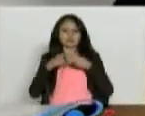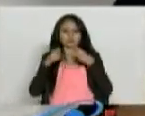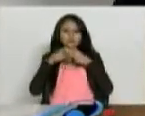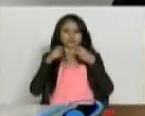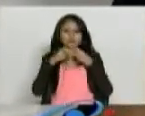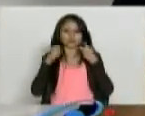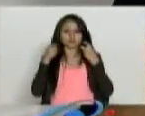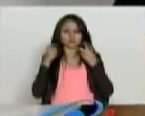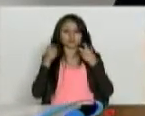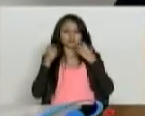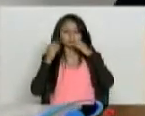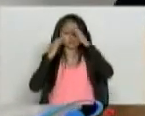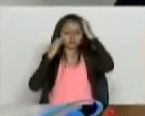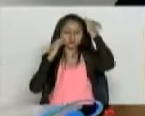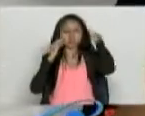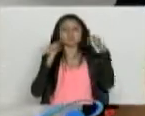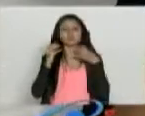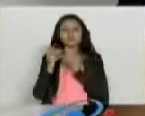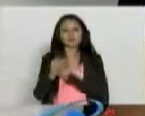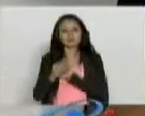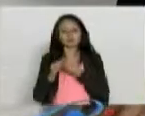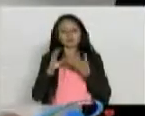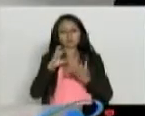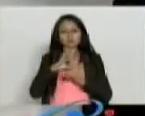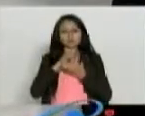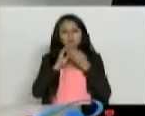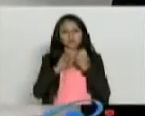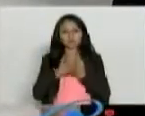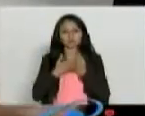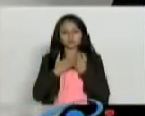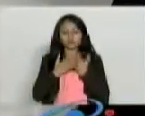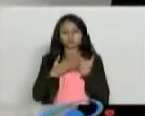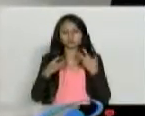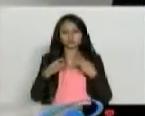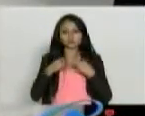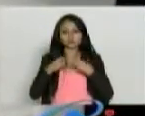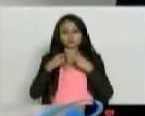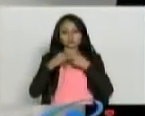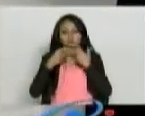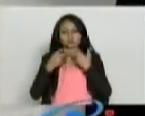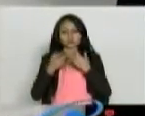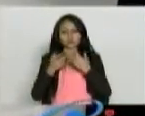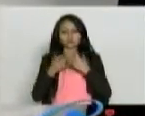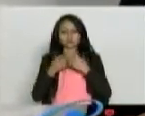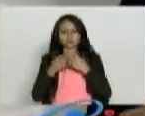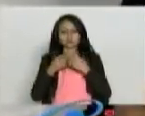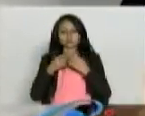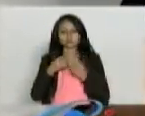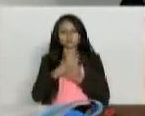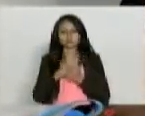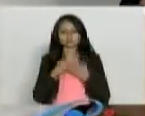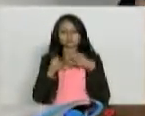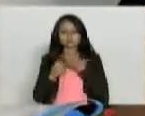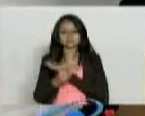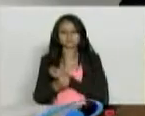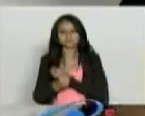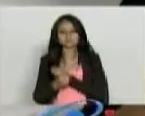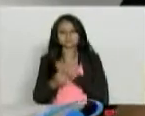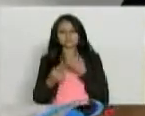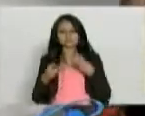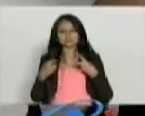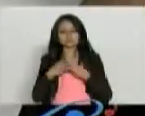quienes hacen bioenergética. Porque realmente hay que saber qué es bioenergética para poderse burlar antes. Pero nosotros somos